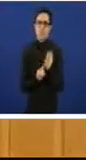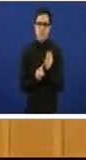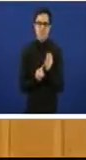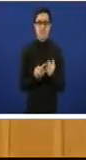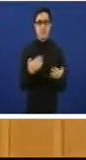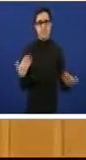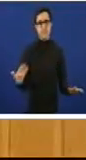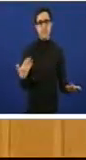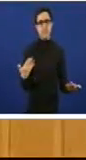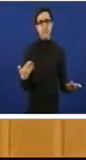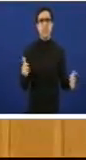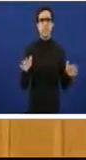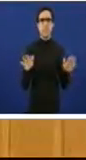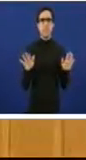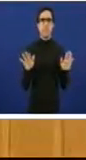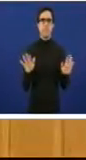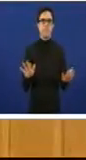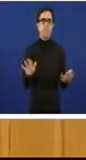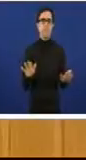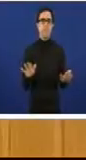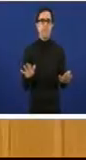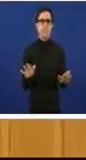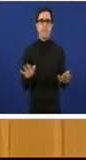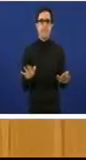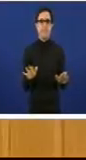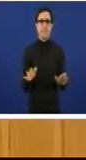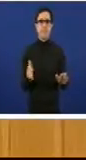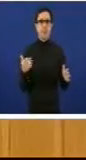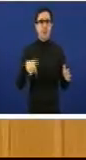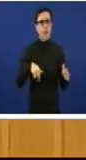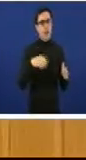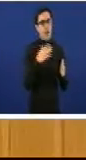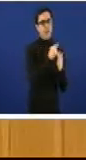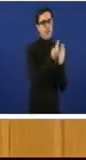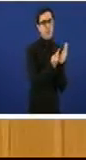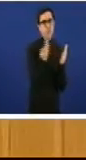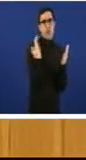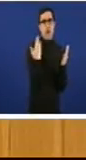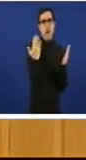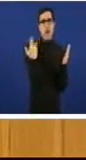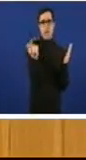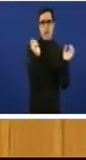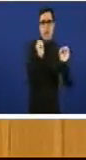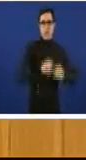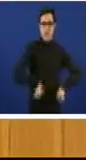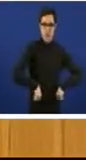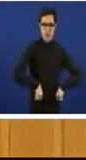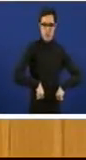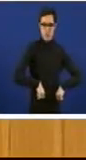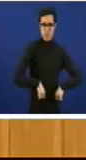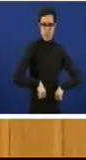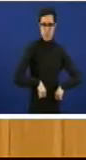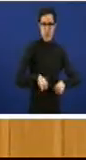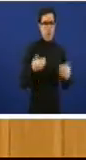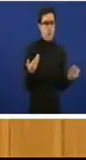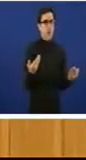así é todo, para que aprobamos o orzamento onte, se resulte que a xunta vai modificálo en